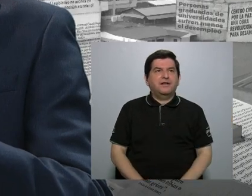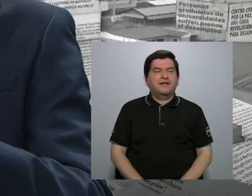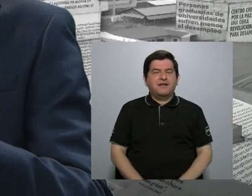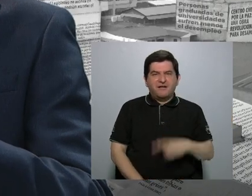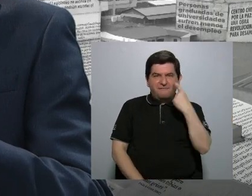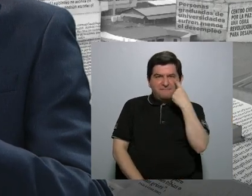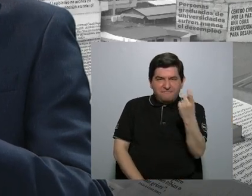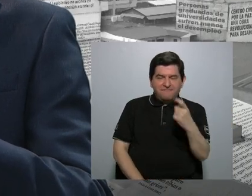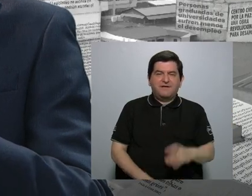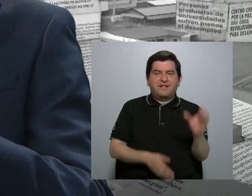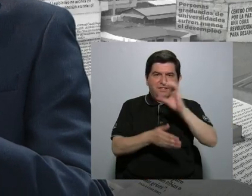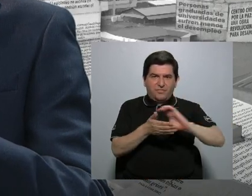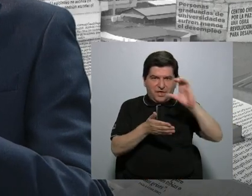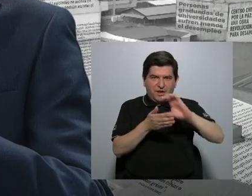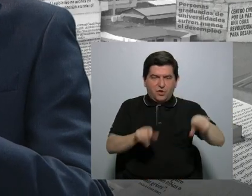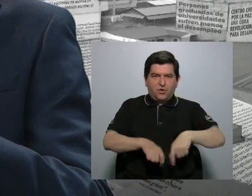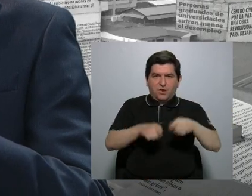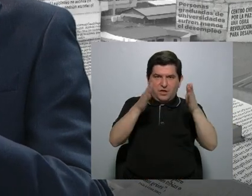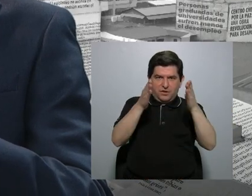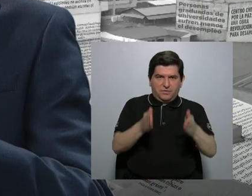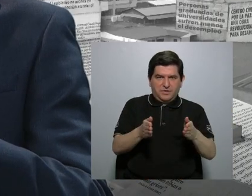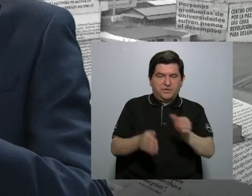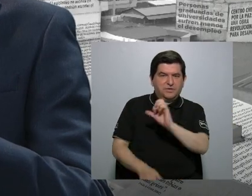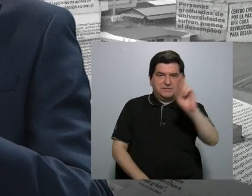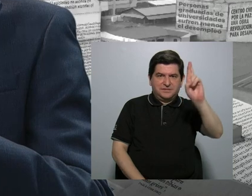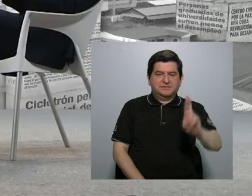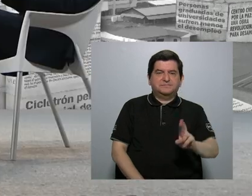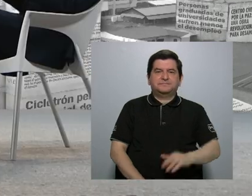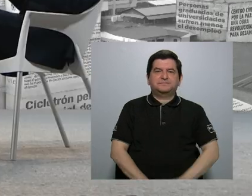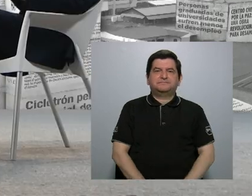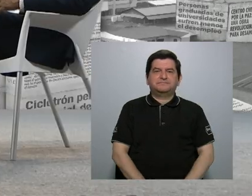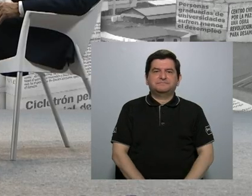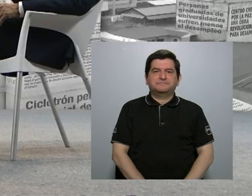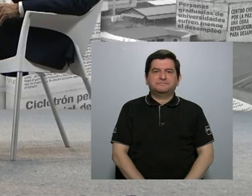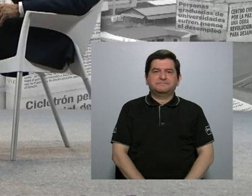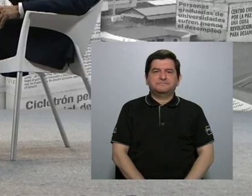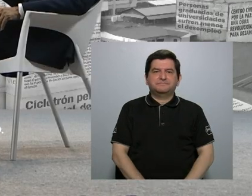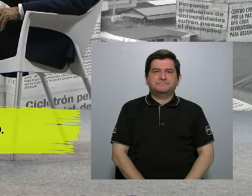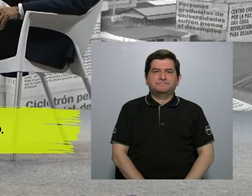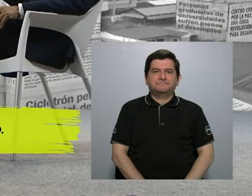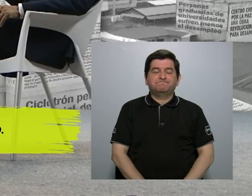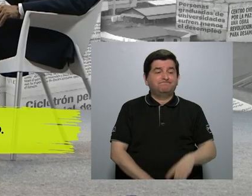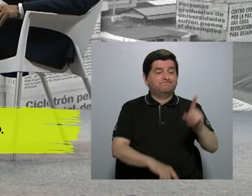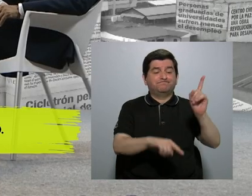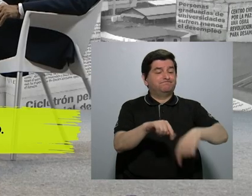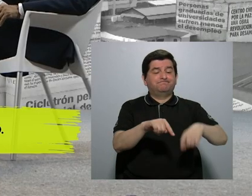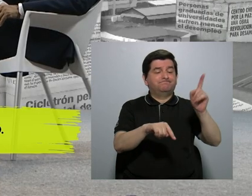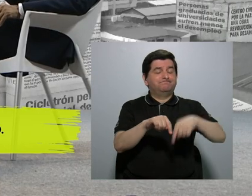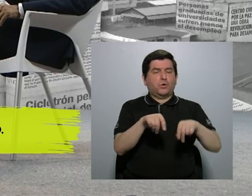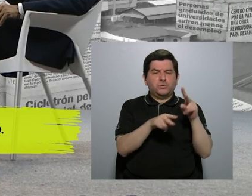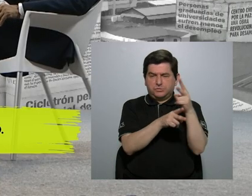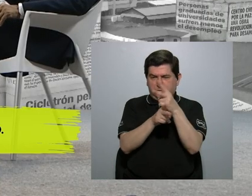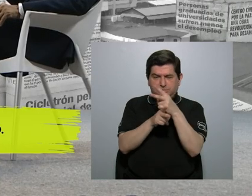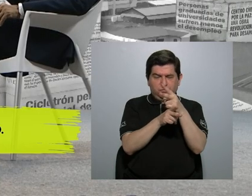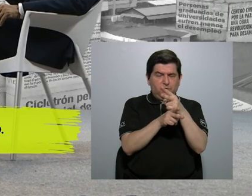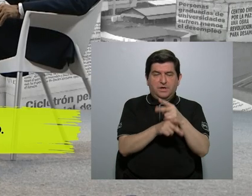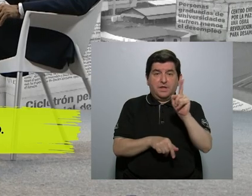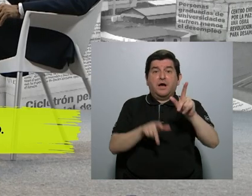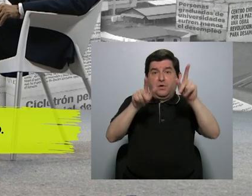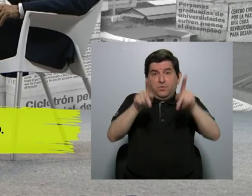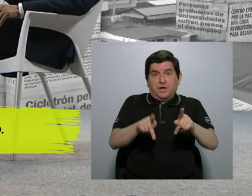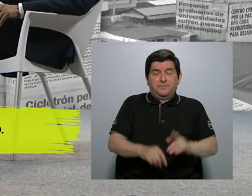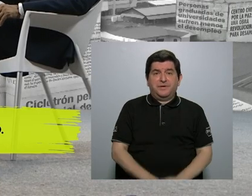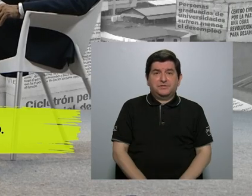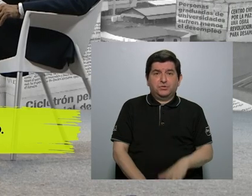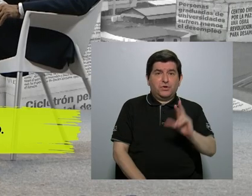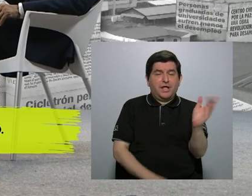fiscalización del Colegio de Periodistas de Costa Rica. Entonces, no se puede supervisar aquel miembro del colegio